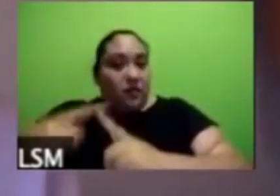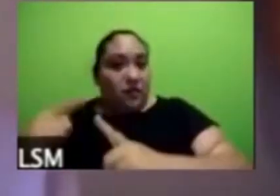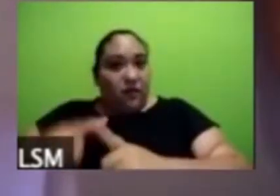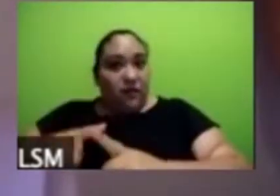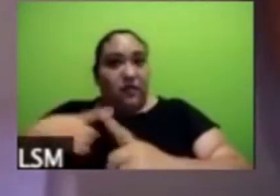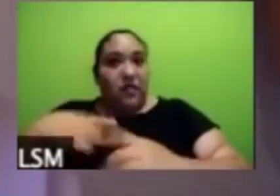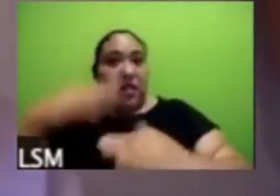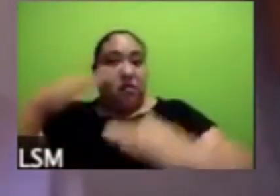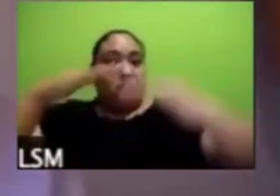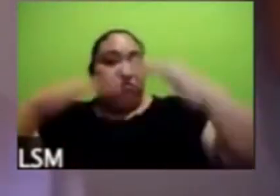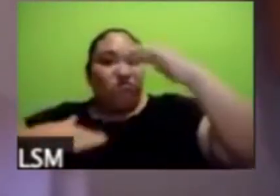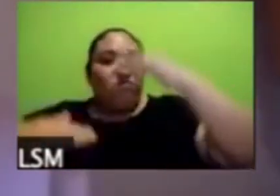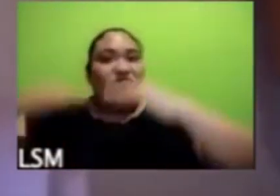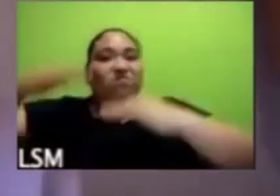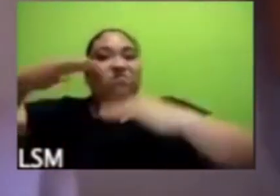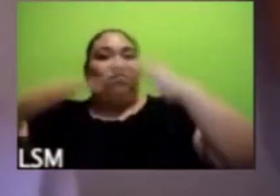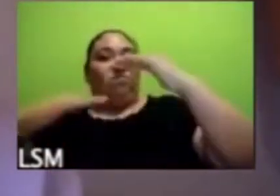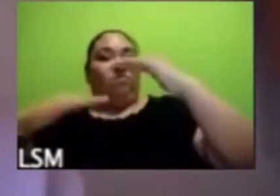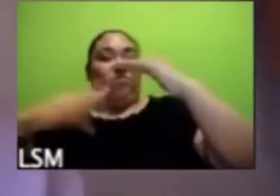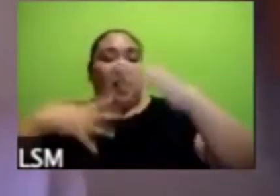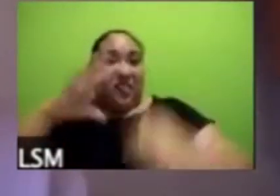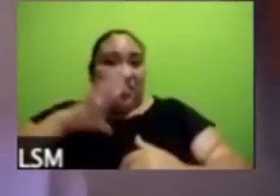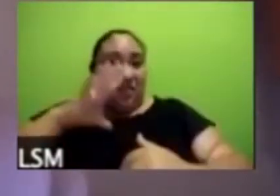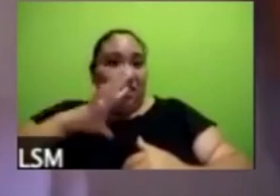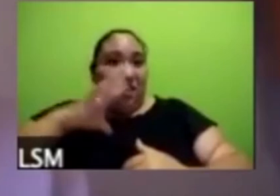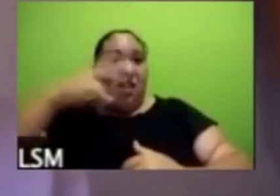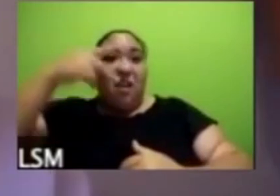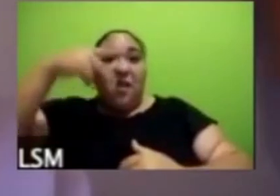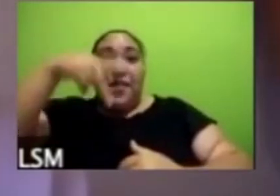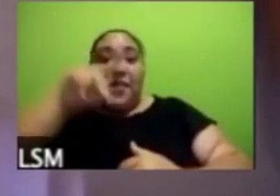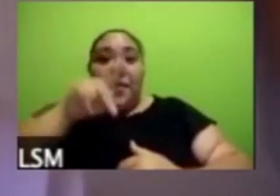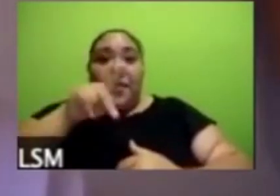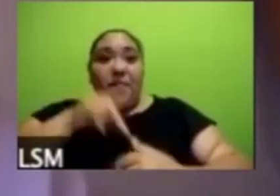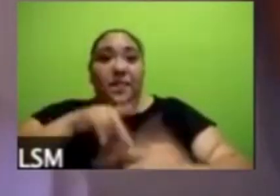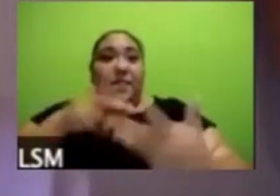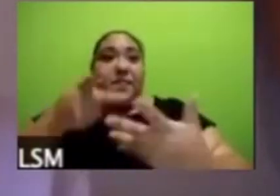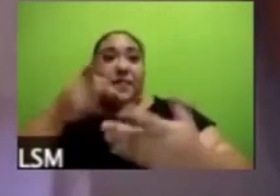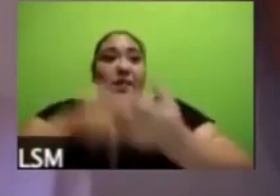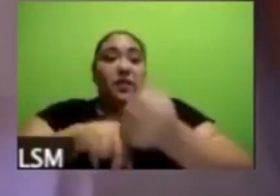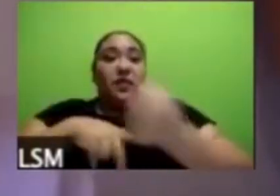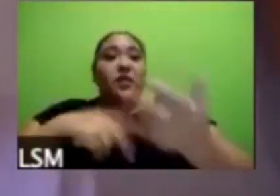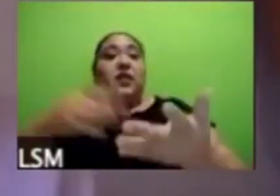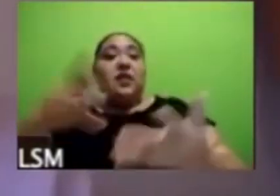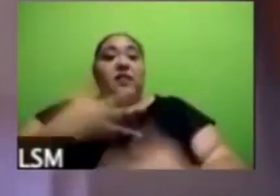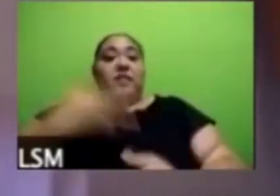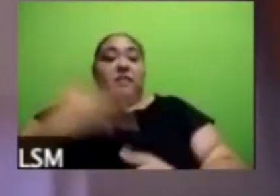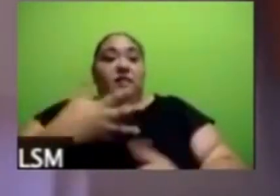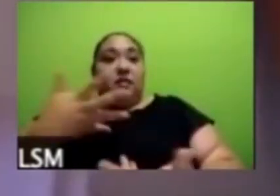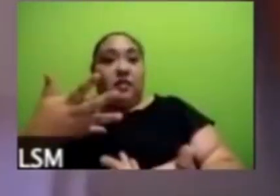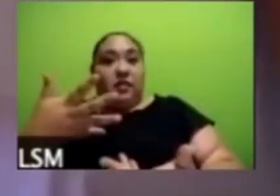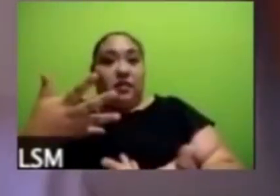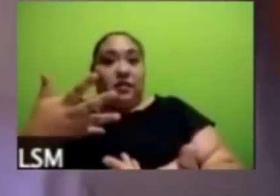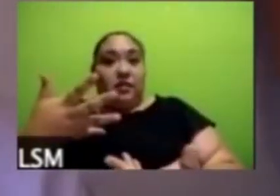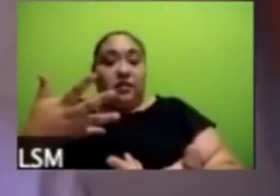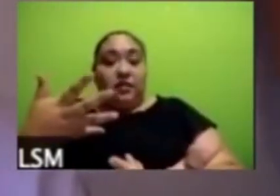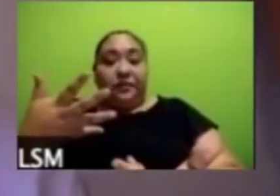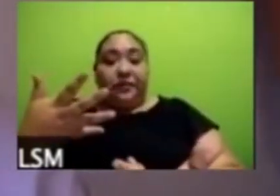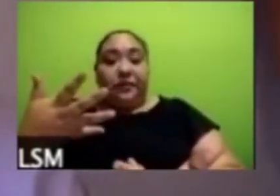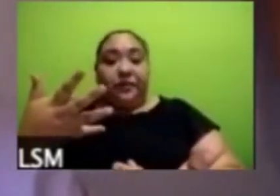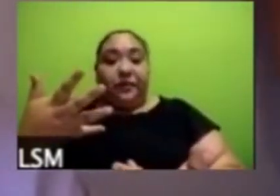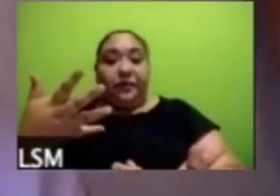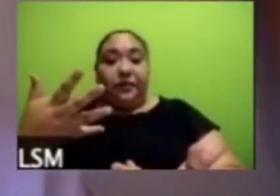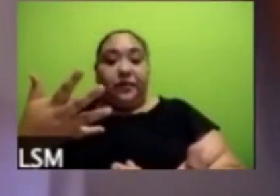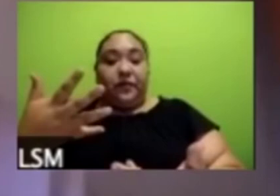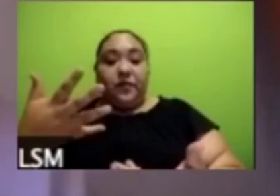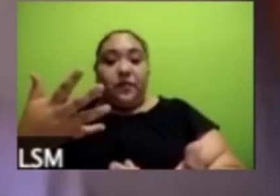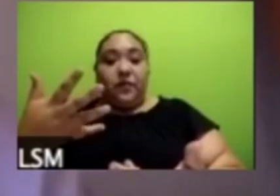en el ánimo social incluso podemos tener ciertas perspectivas comunes y hay dos